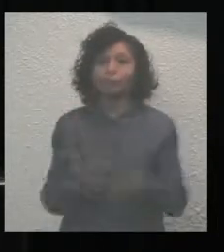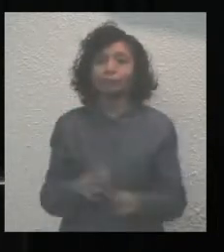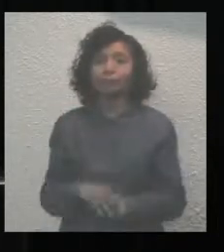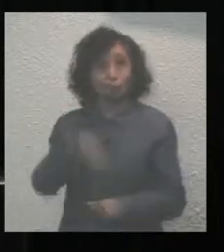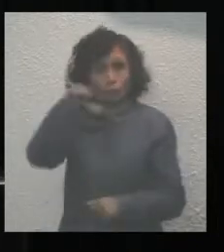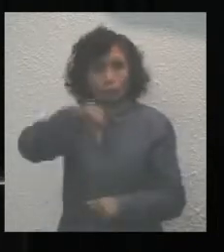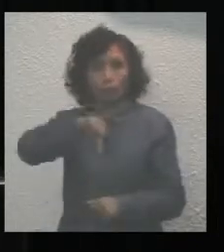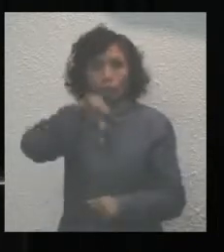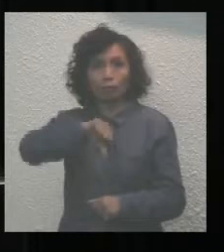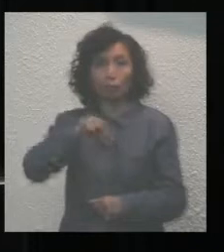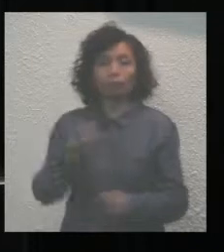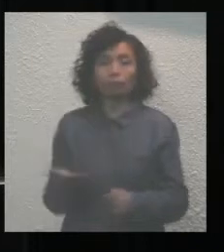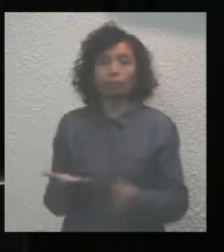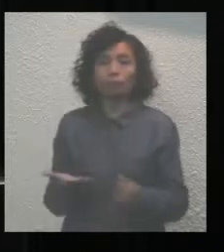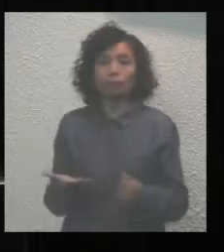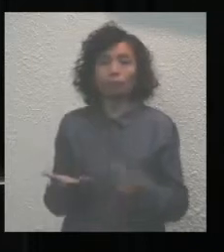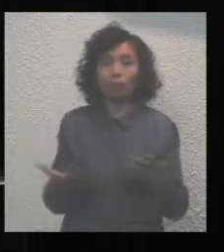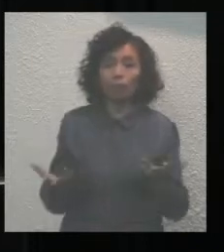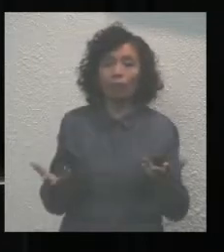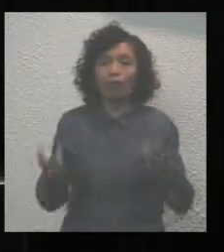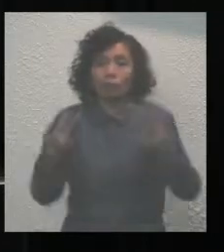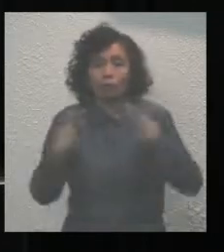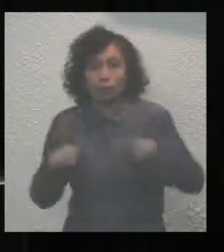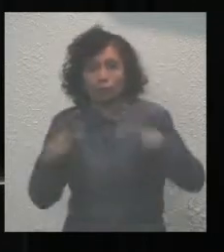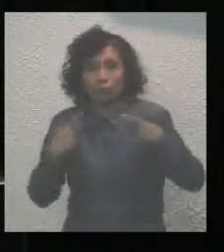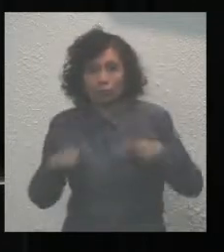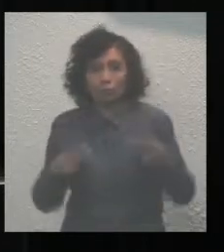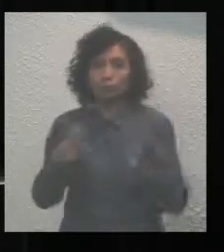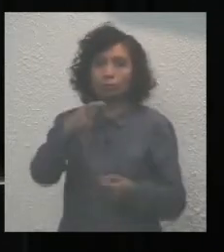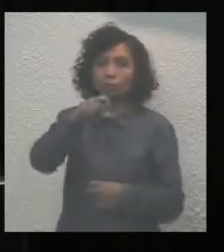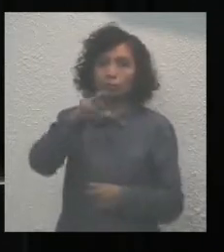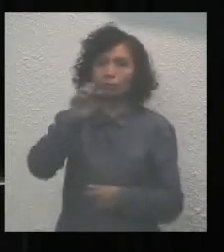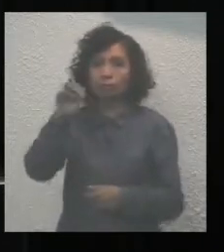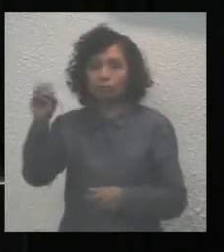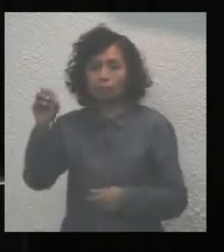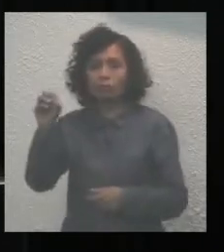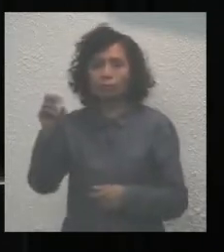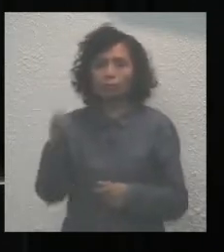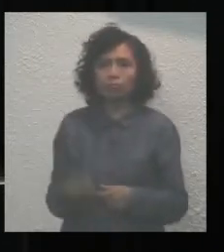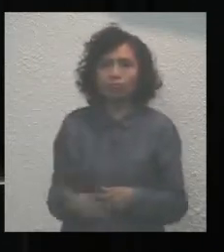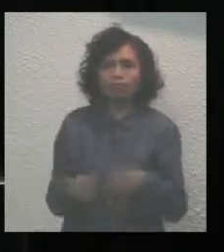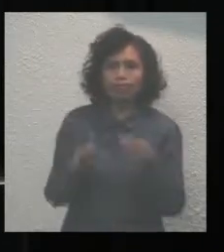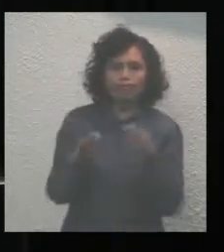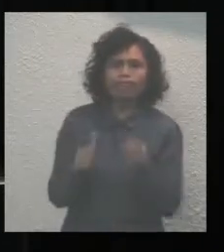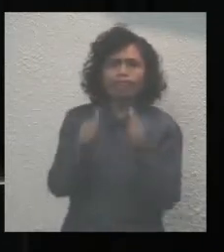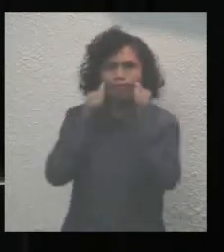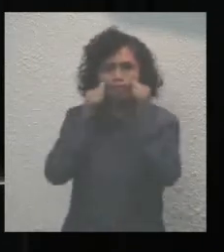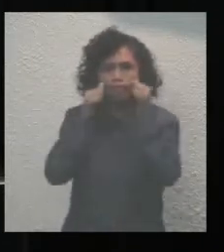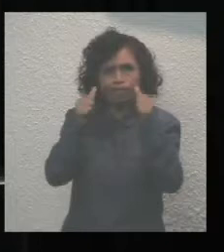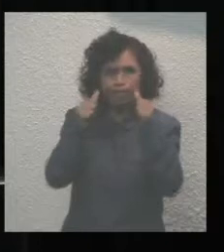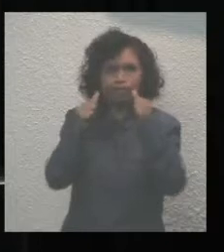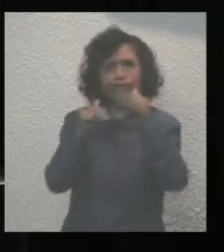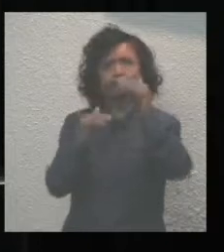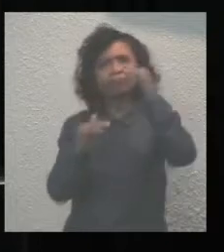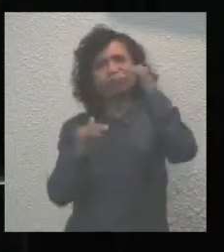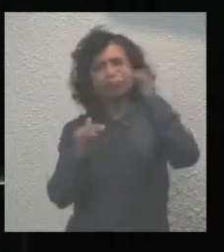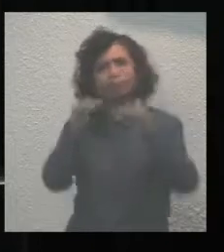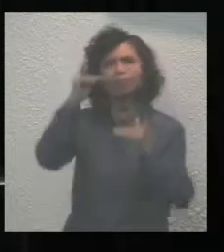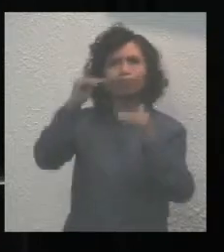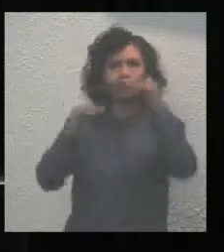hoy las y los quintanarroenses daremos puntual atención al balance de las acciones